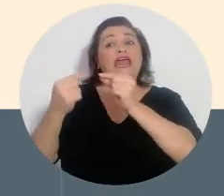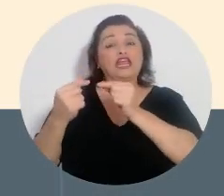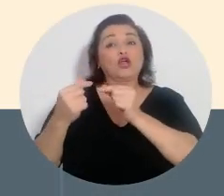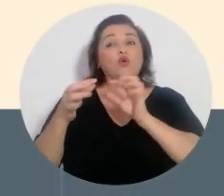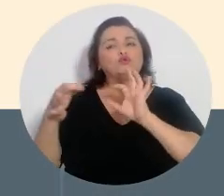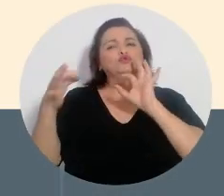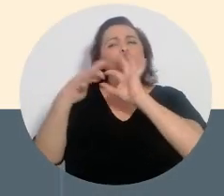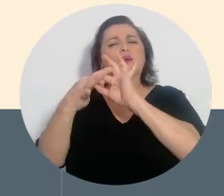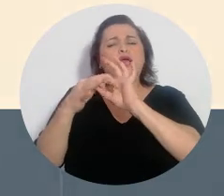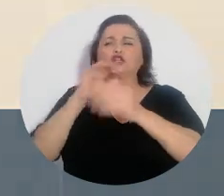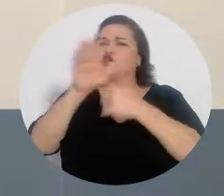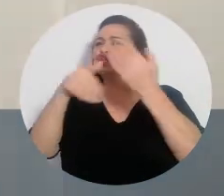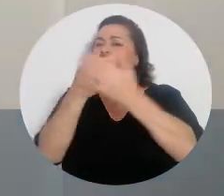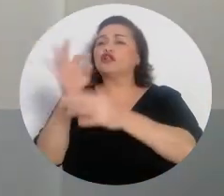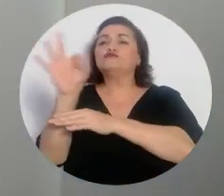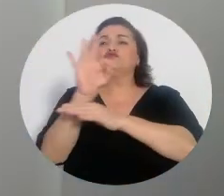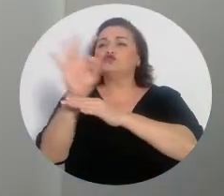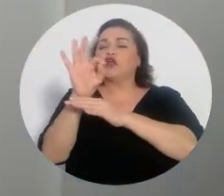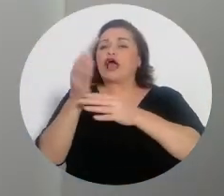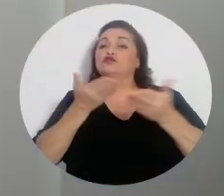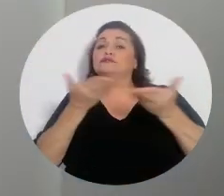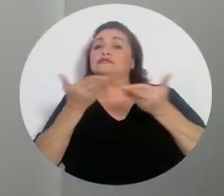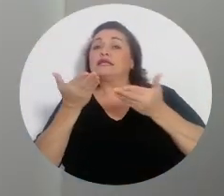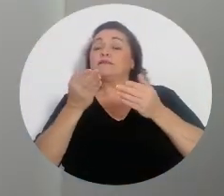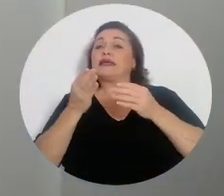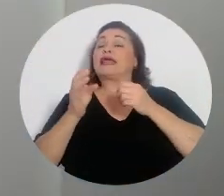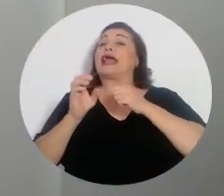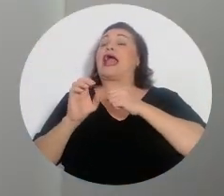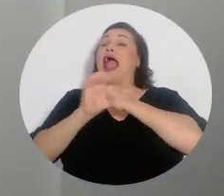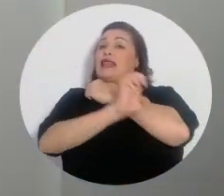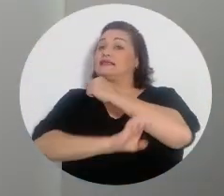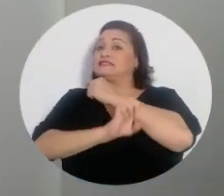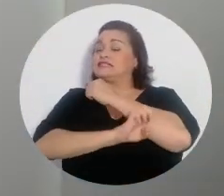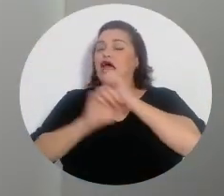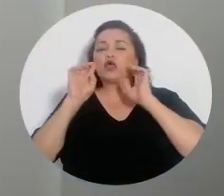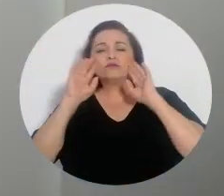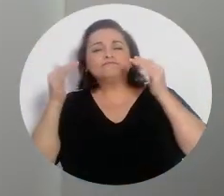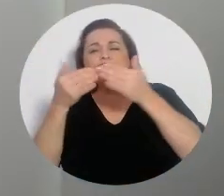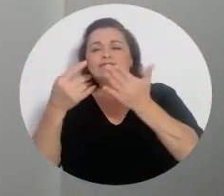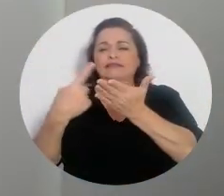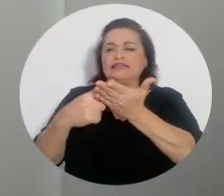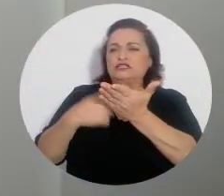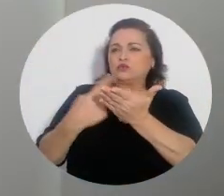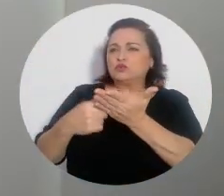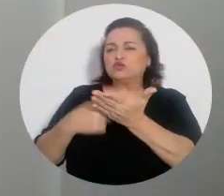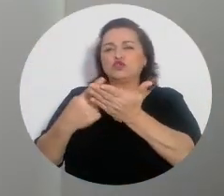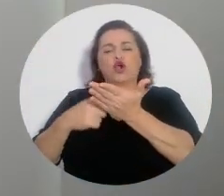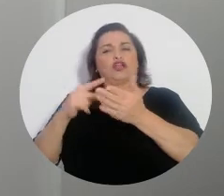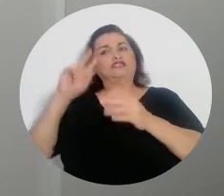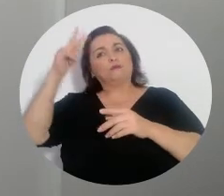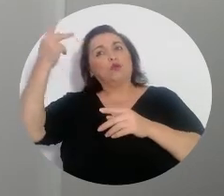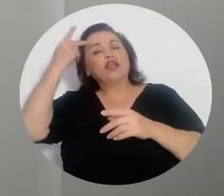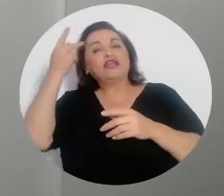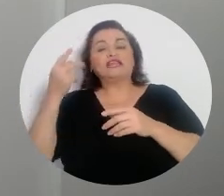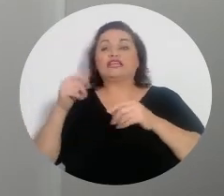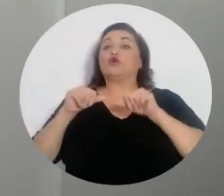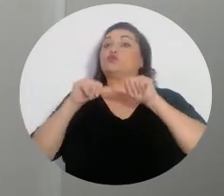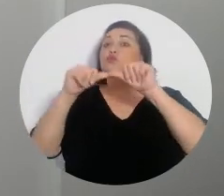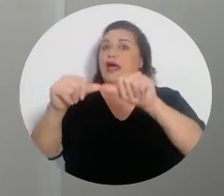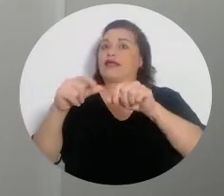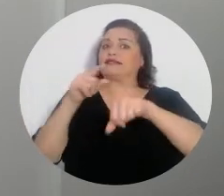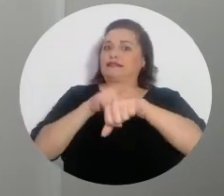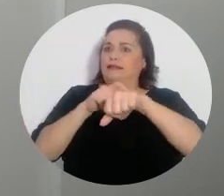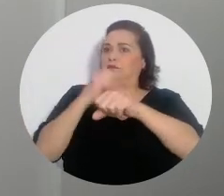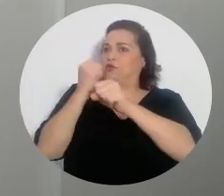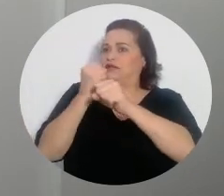cual están sujetos todos los funcionarios que sirvan al Estado y es dedicarse a discusiones político-electorales durante su jornada laboral y el